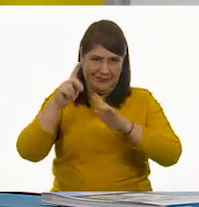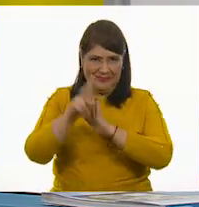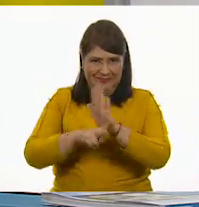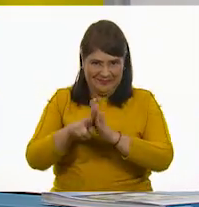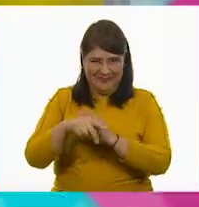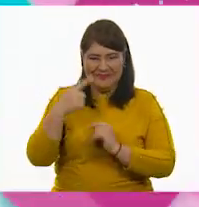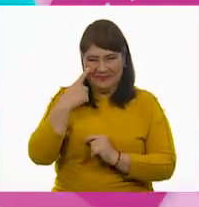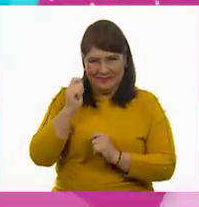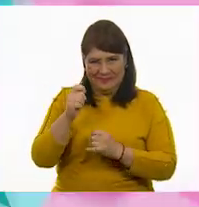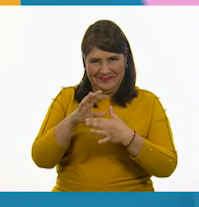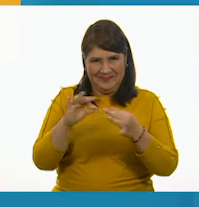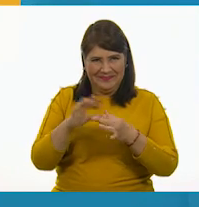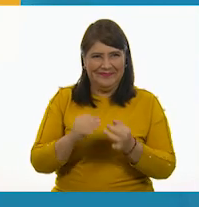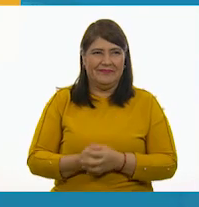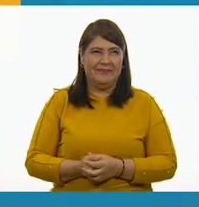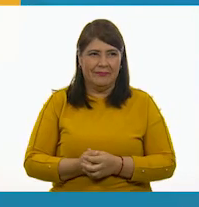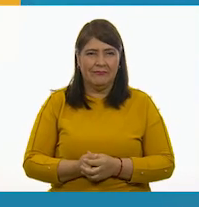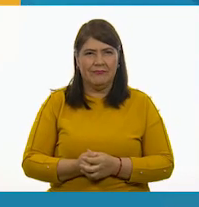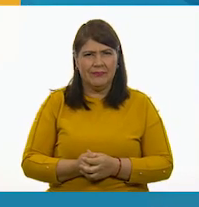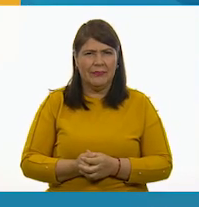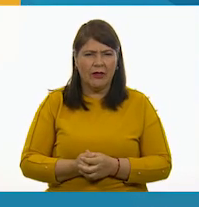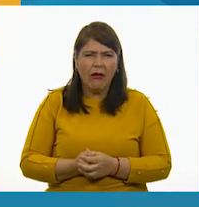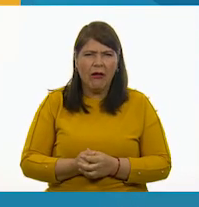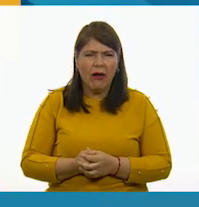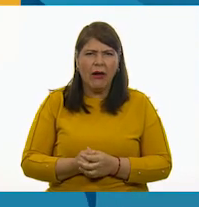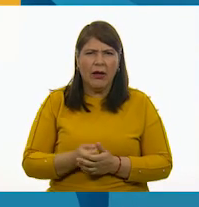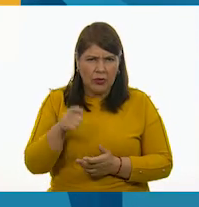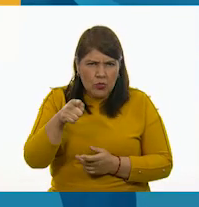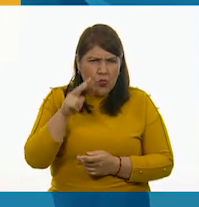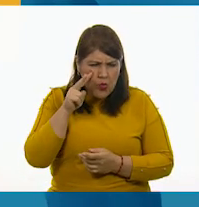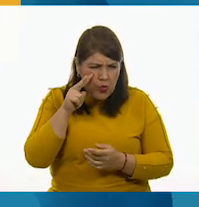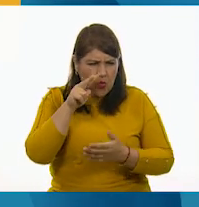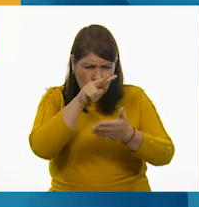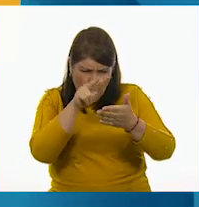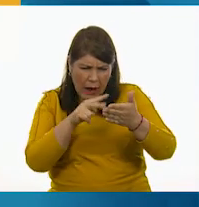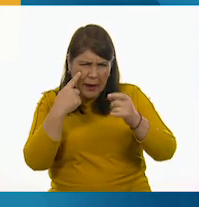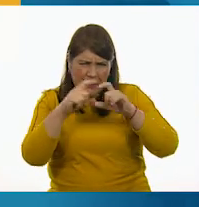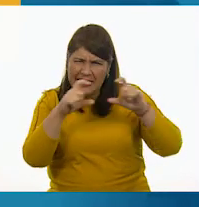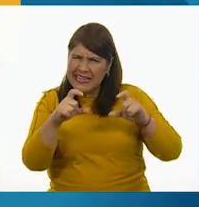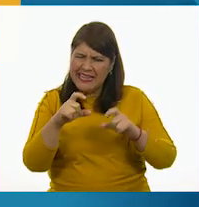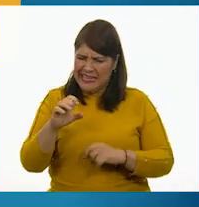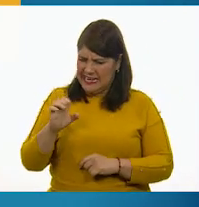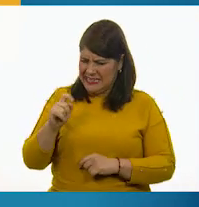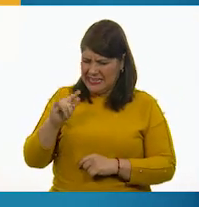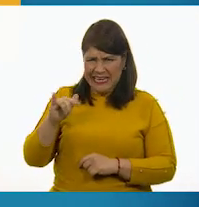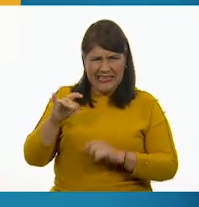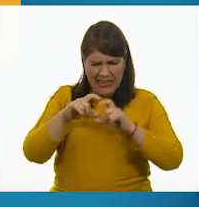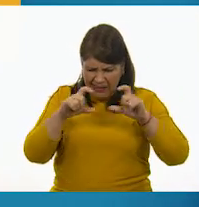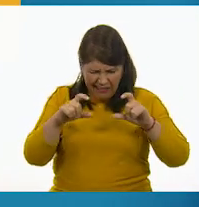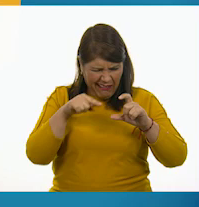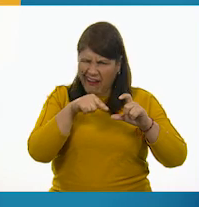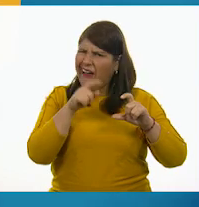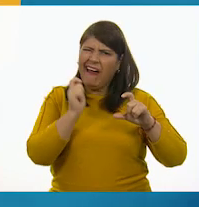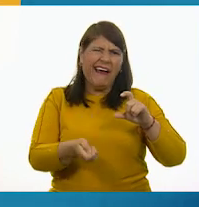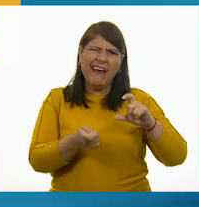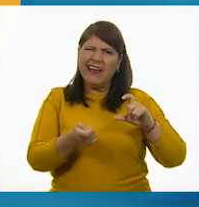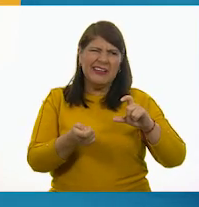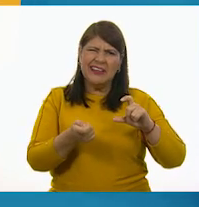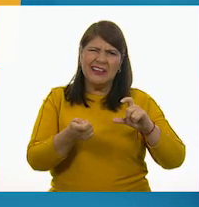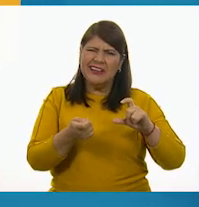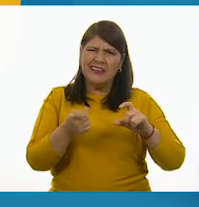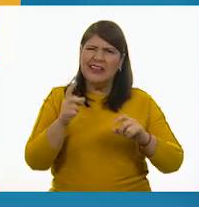A ver, vamos a verlo. Este, ¿habrás leído la etiqueta? ¿La etiqueta? ¿Pero qué es una etiqueta, don